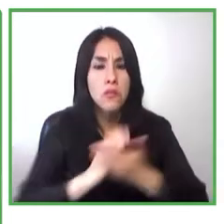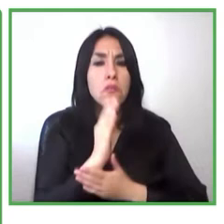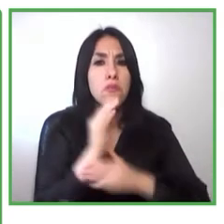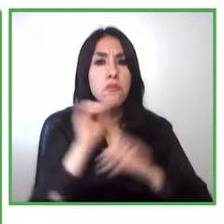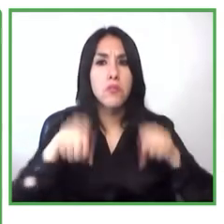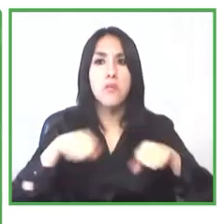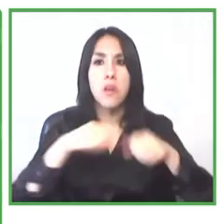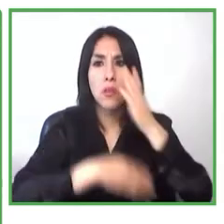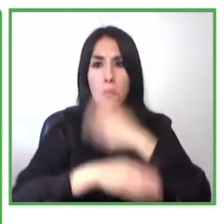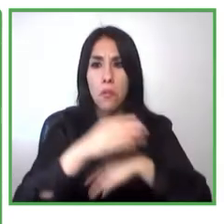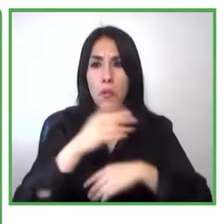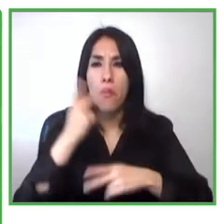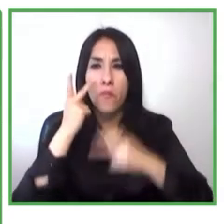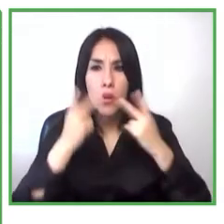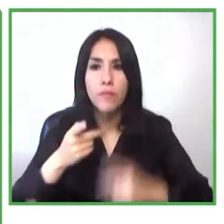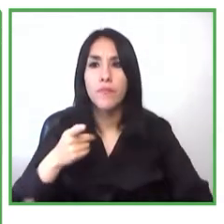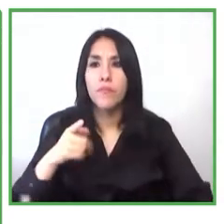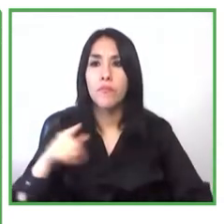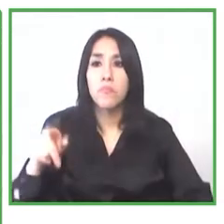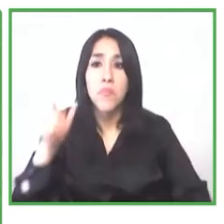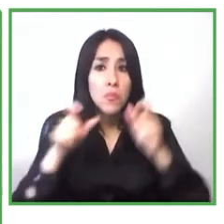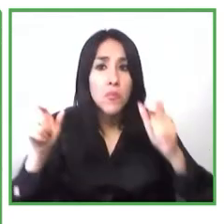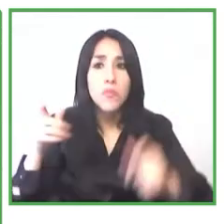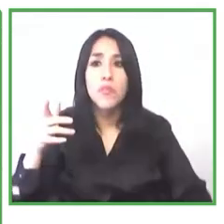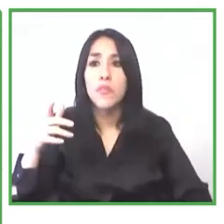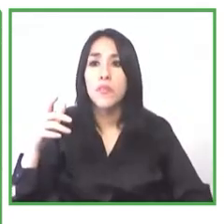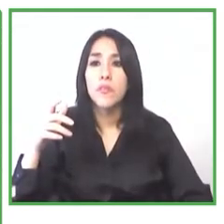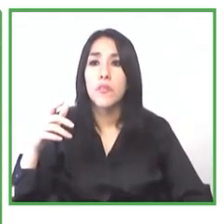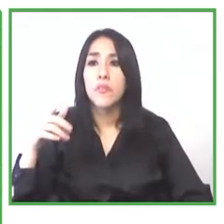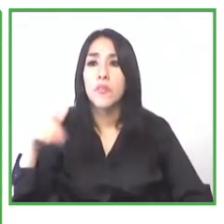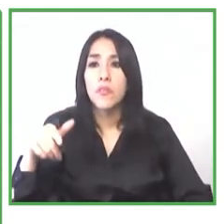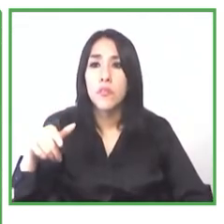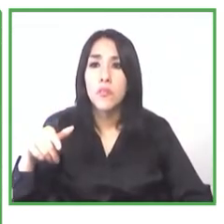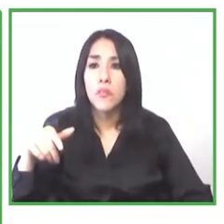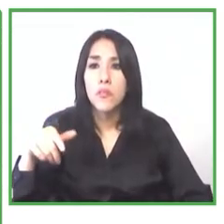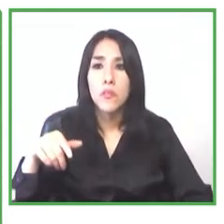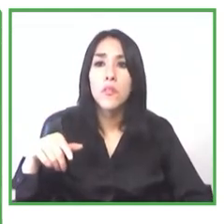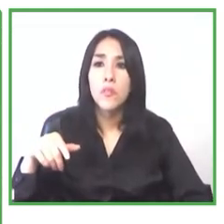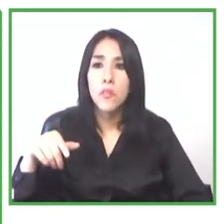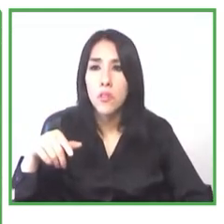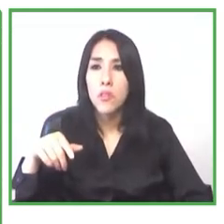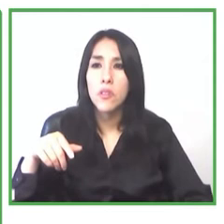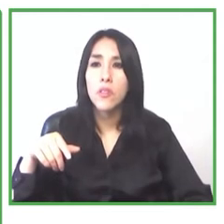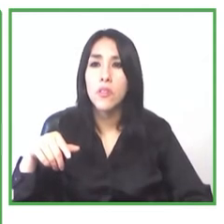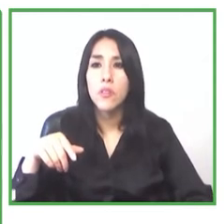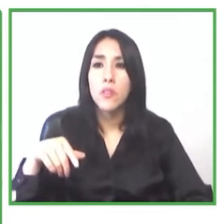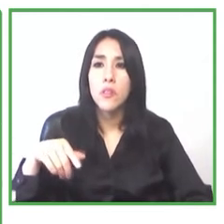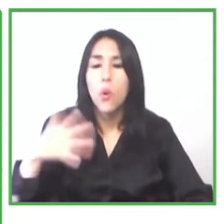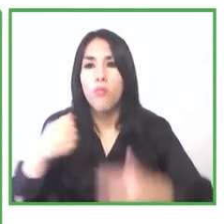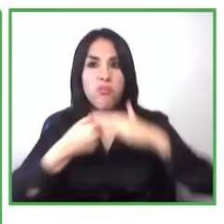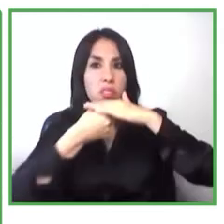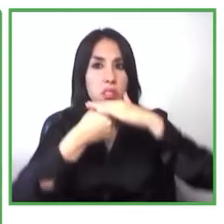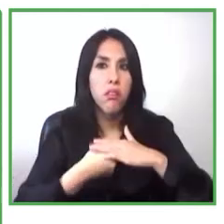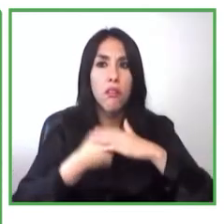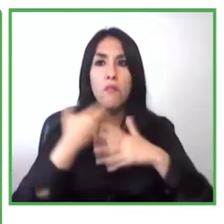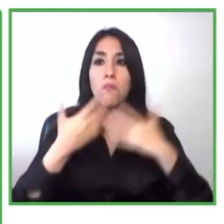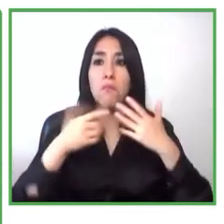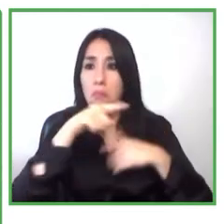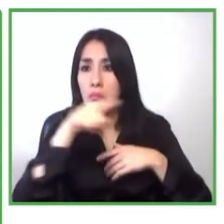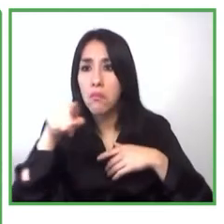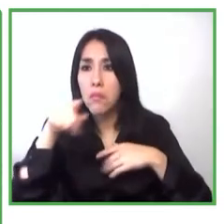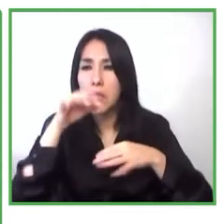están traumatizadas o discriminadas porque la mayoría han expresado que a veces las personas